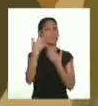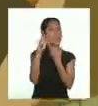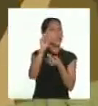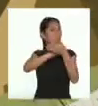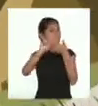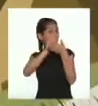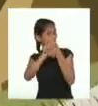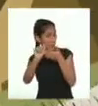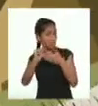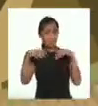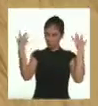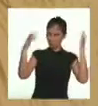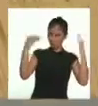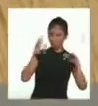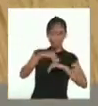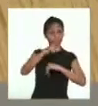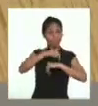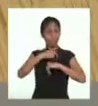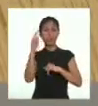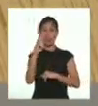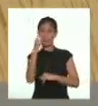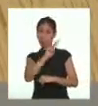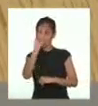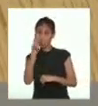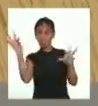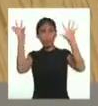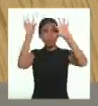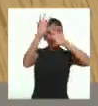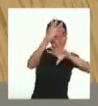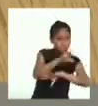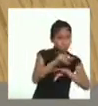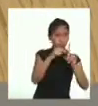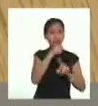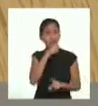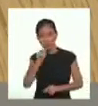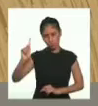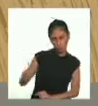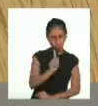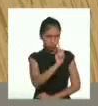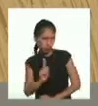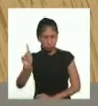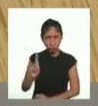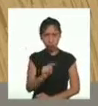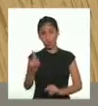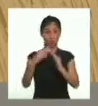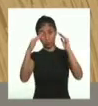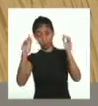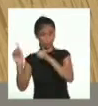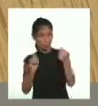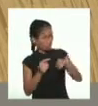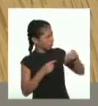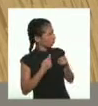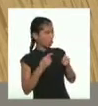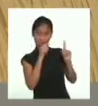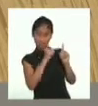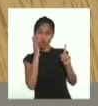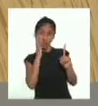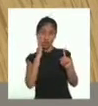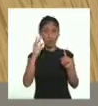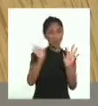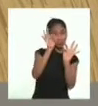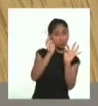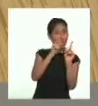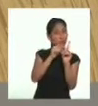un mes. Y así fue. A la medianoche llegó Yatsahilita, quien era la madre de las hilanderas.